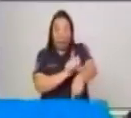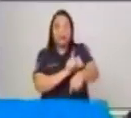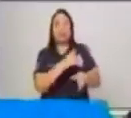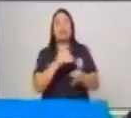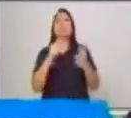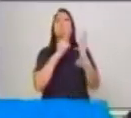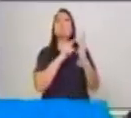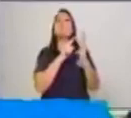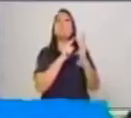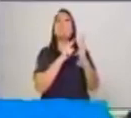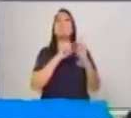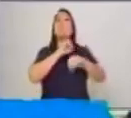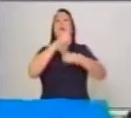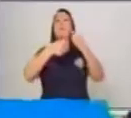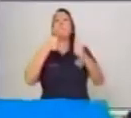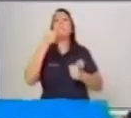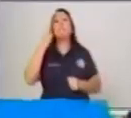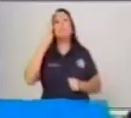fábula.